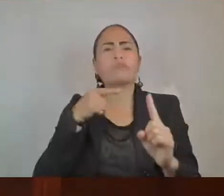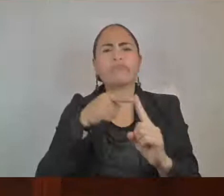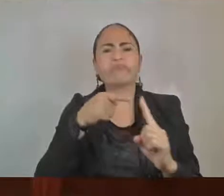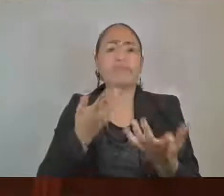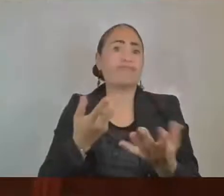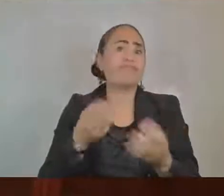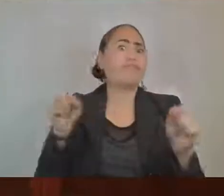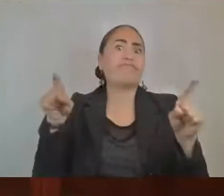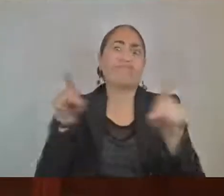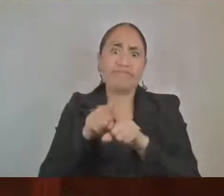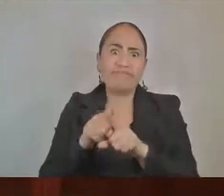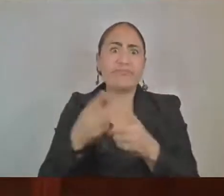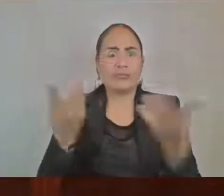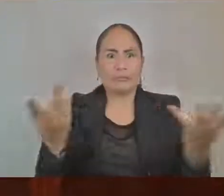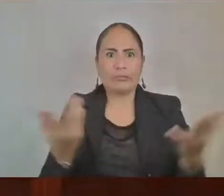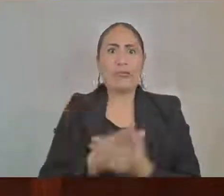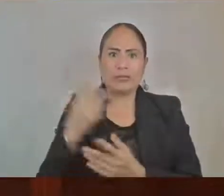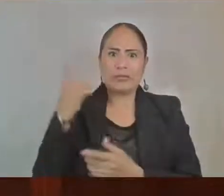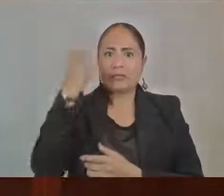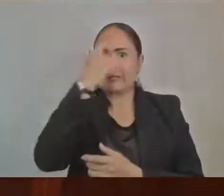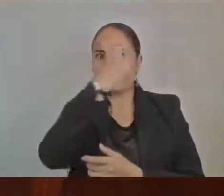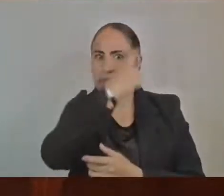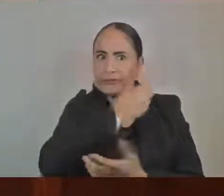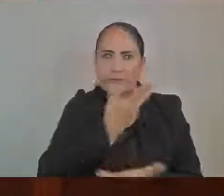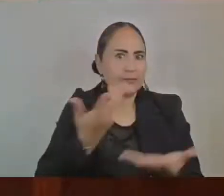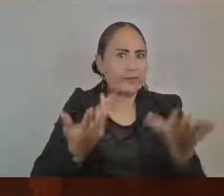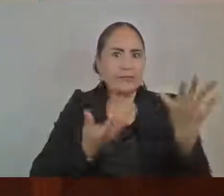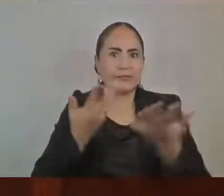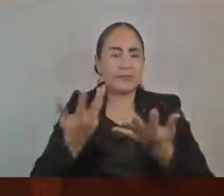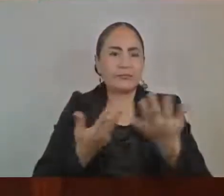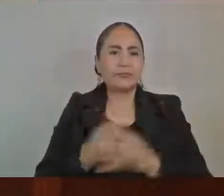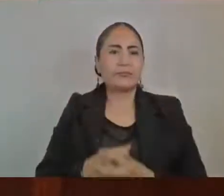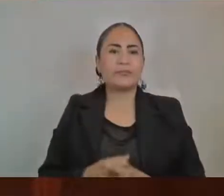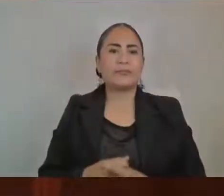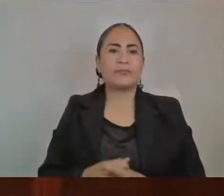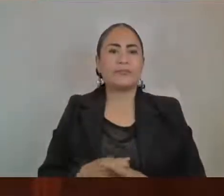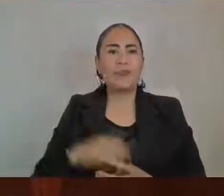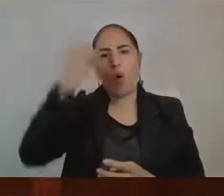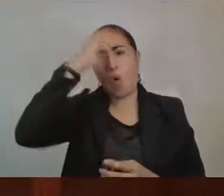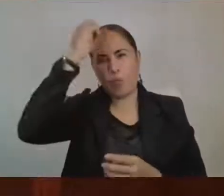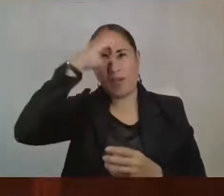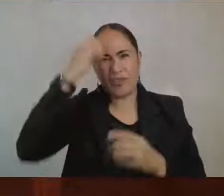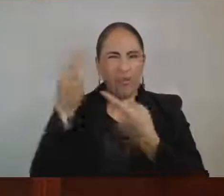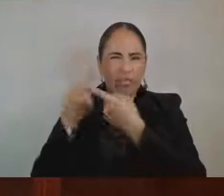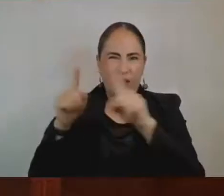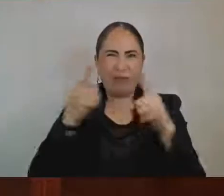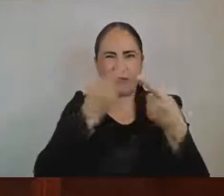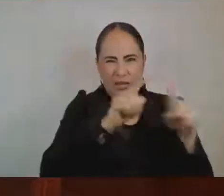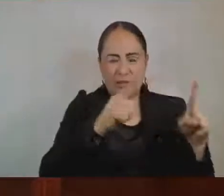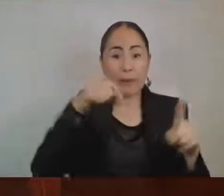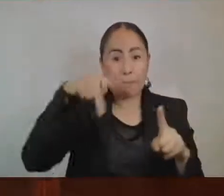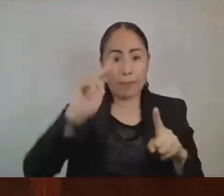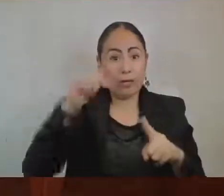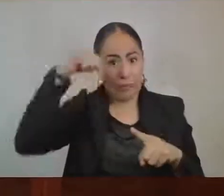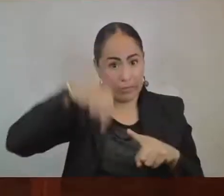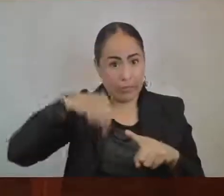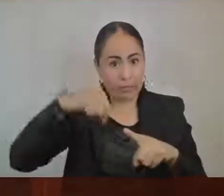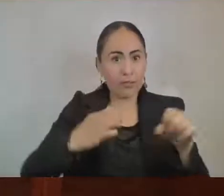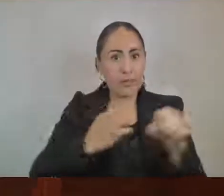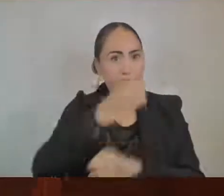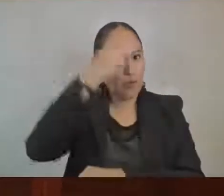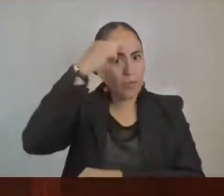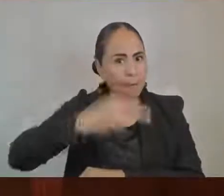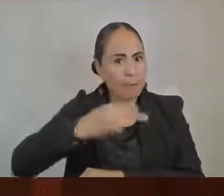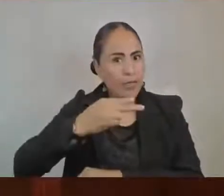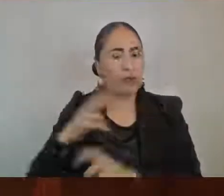también, pero tiene que ver con un tema en el Estado de México, quienes